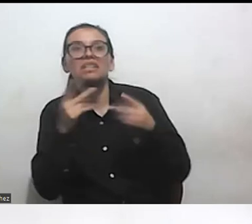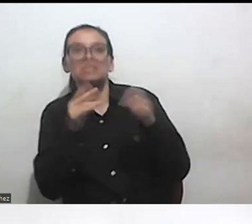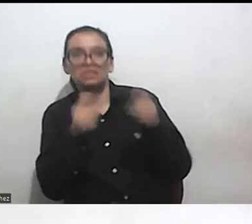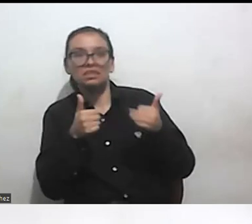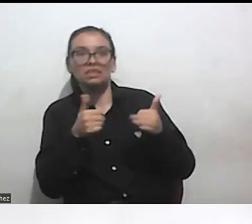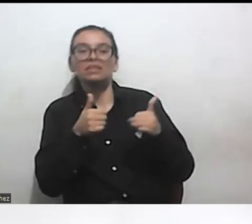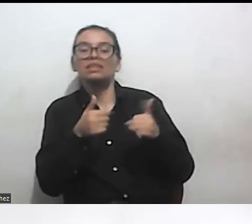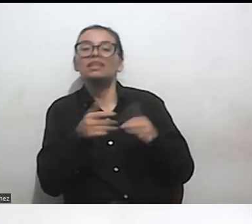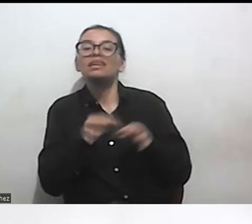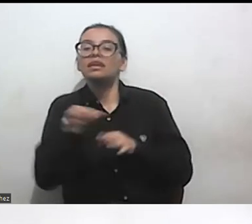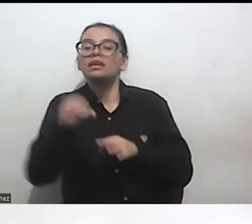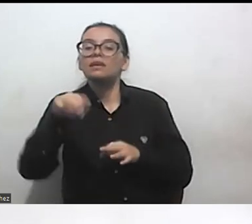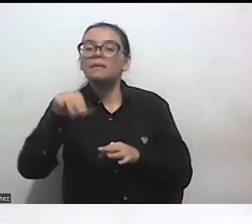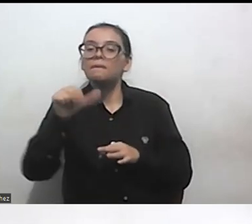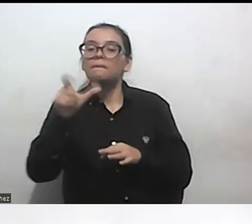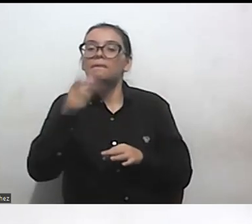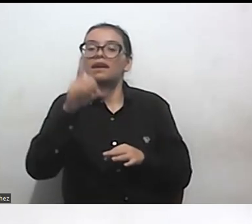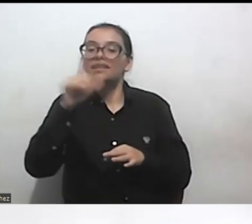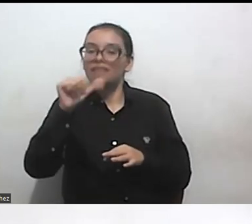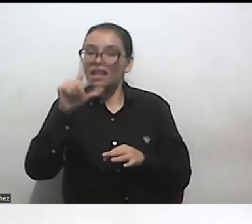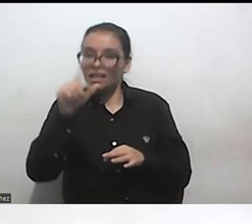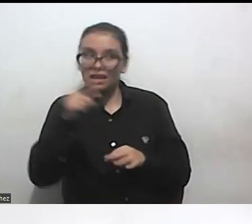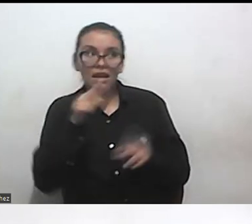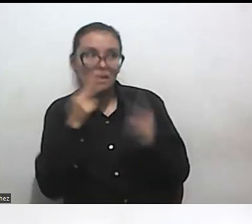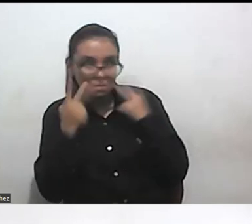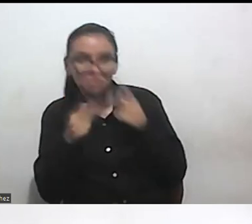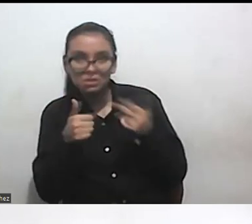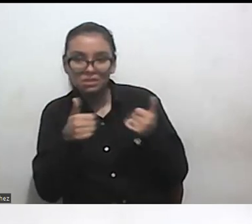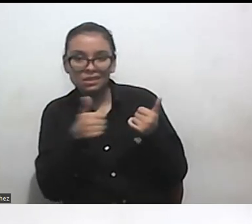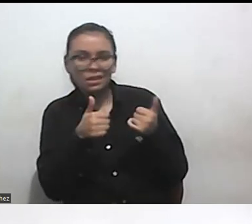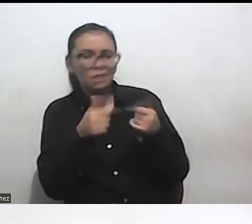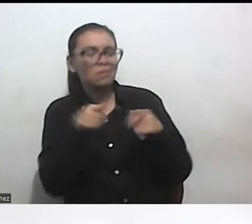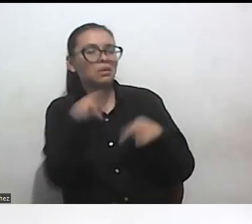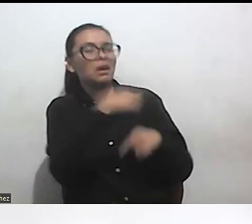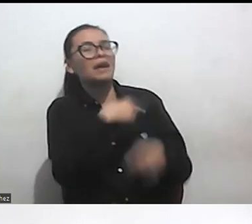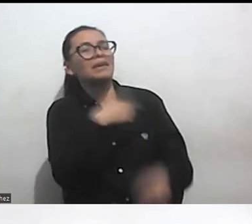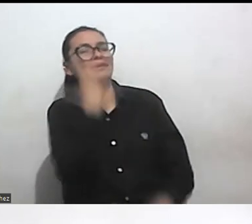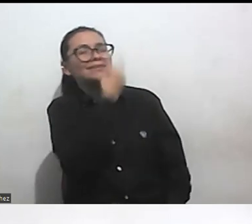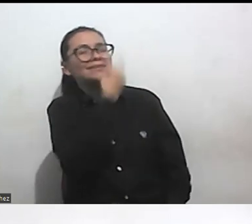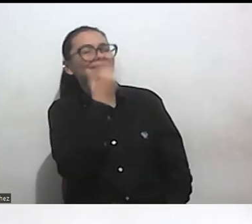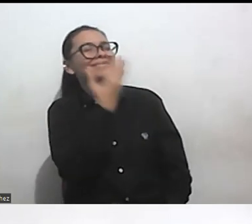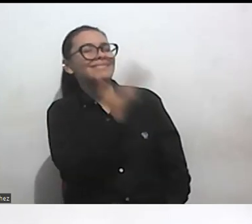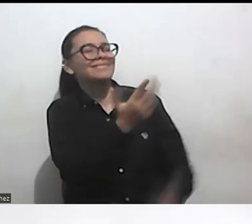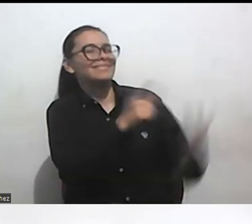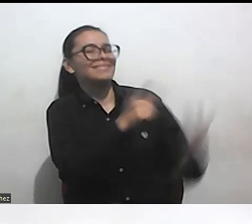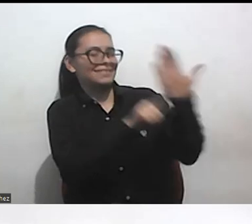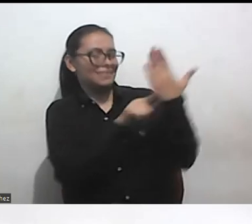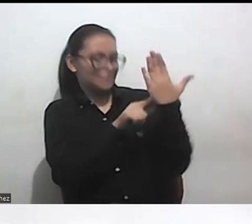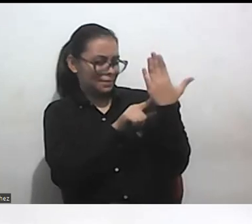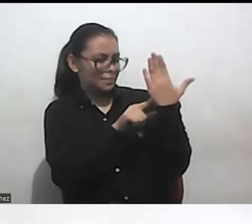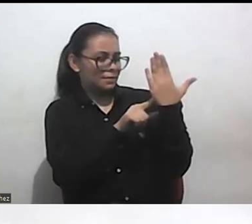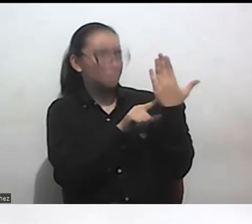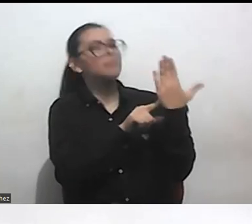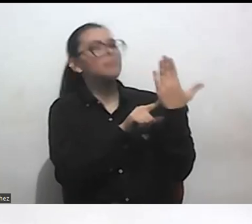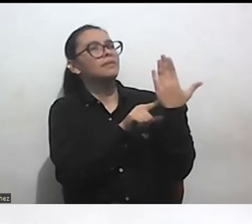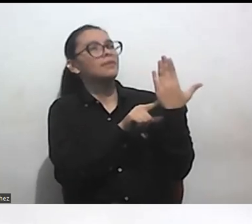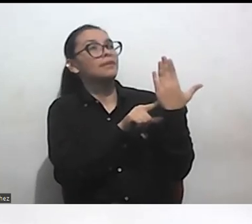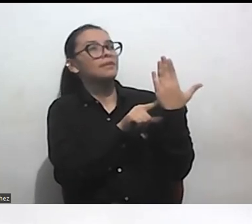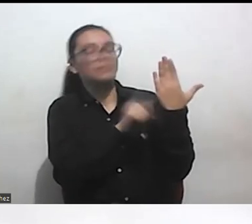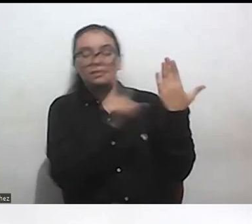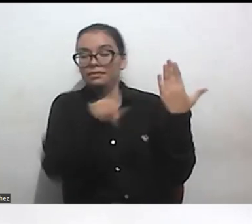pero tras esa realidad bonita que nos muestra también hay una realidad crítica